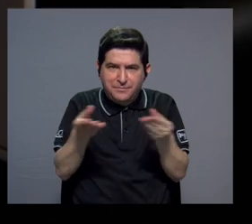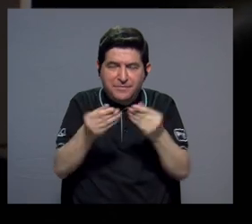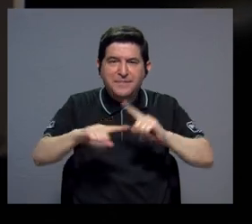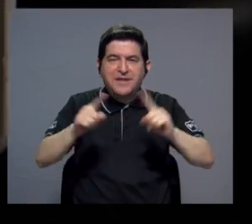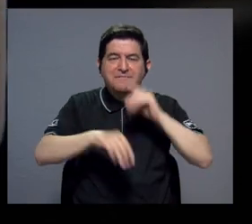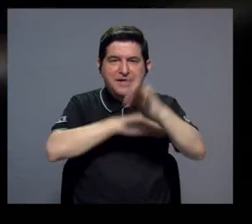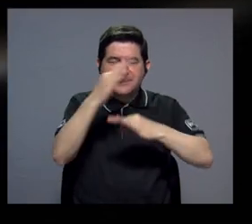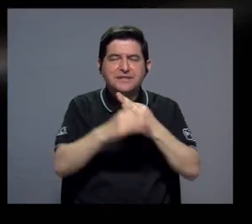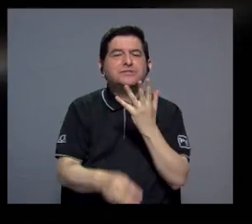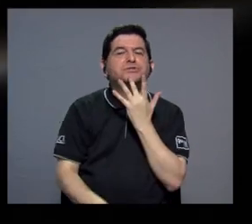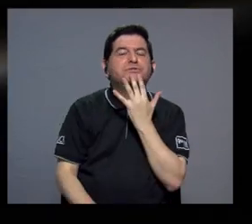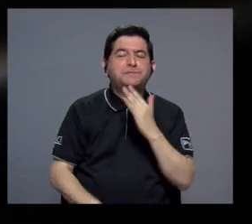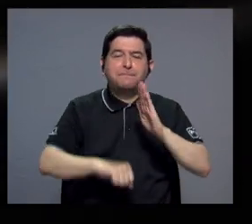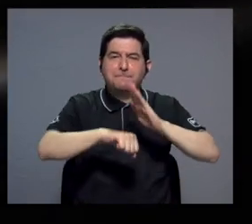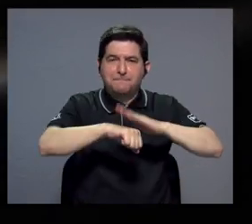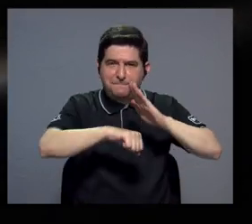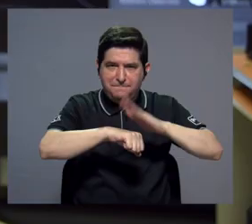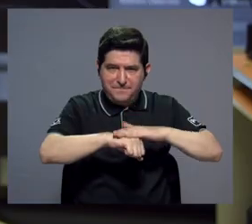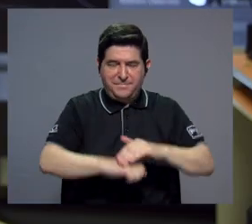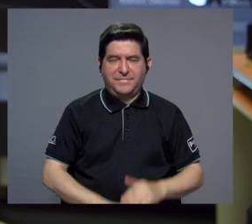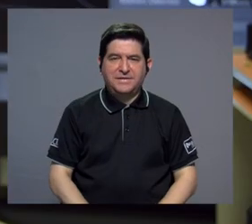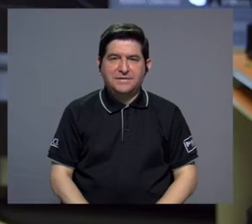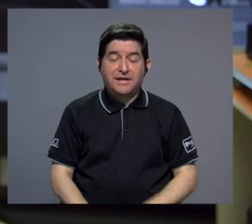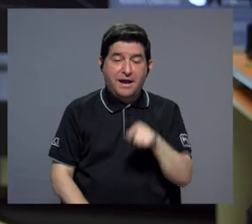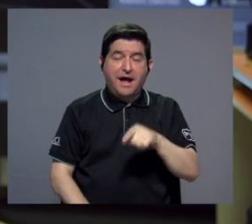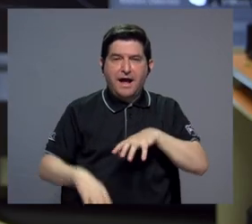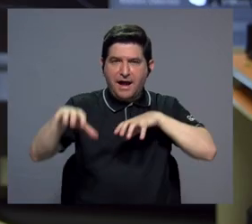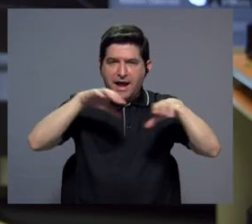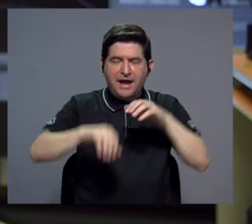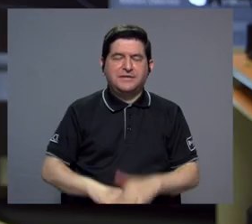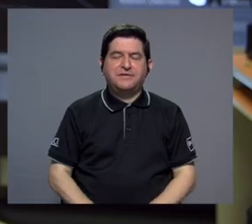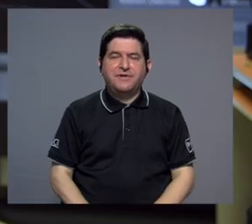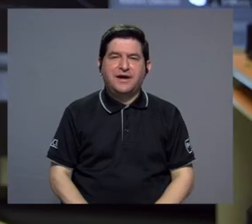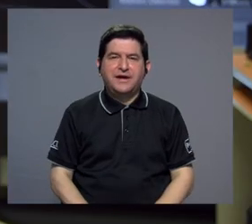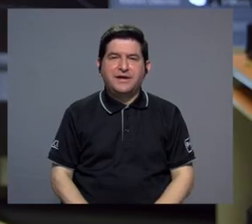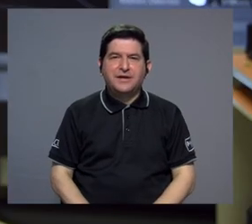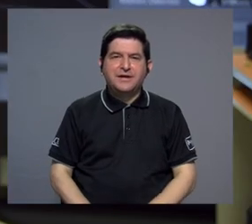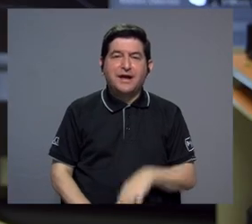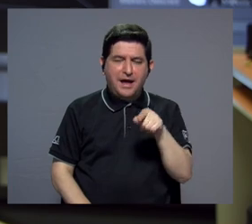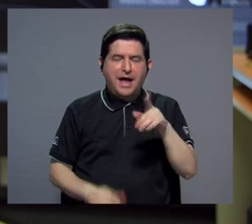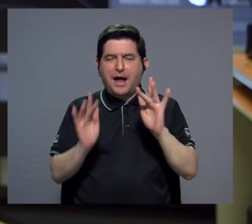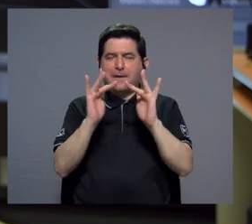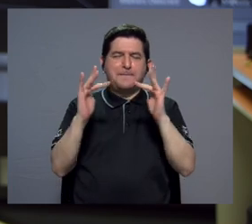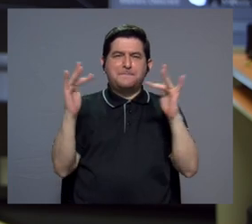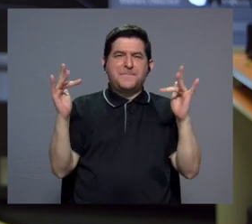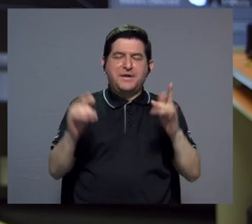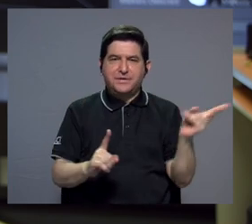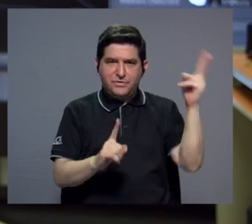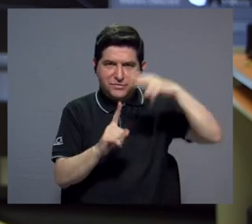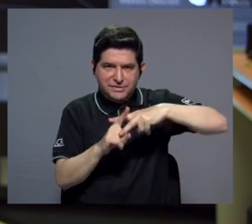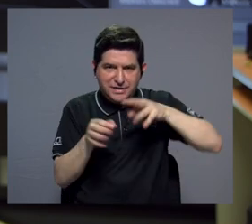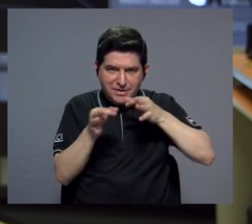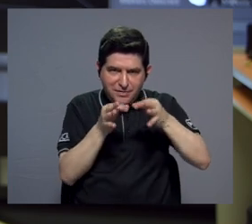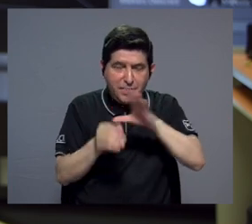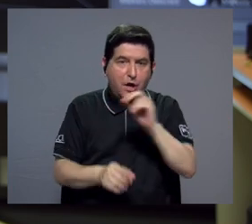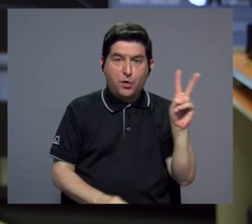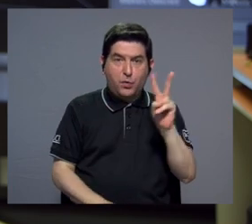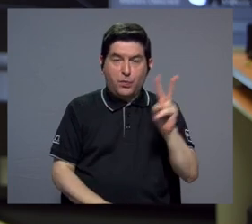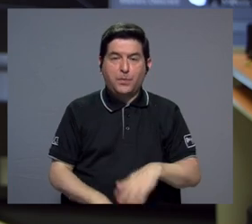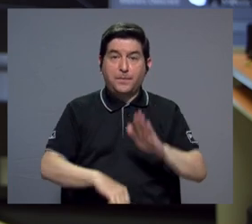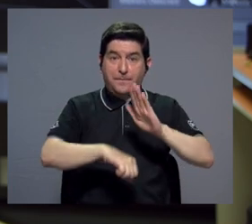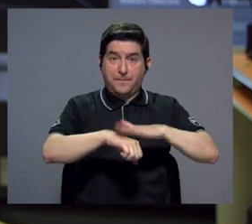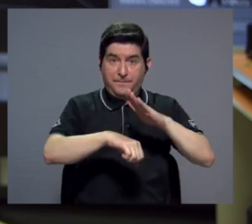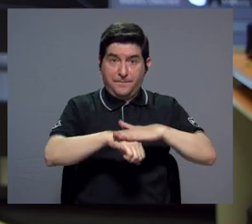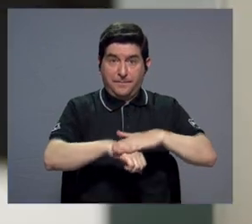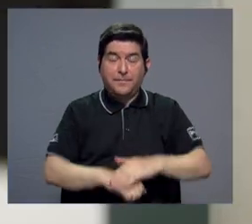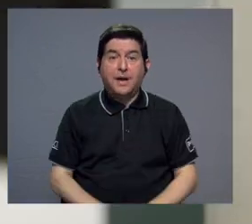para generar diferentes colores que permiten entonces activar los fluorocromos, unos brillos que se aplican a las células